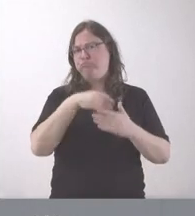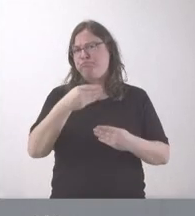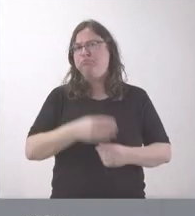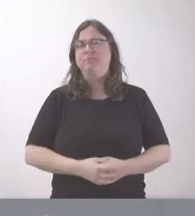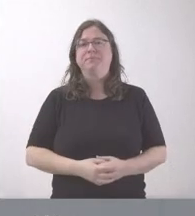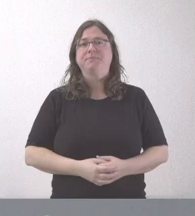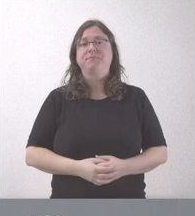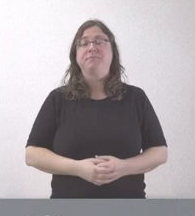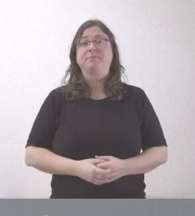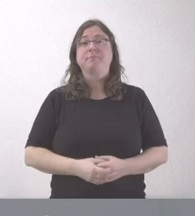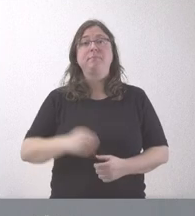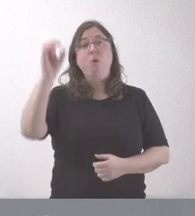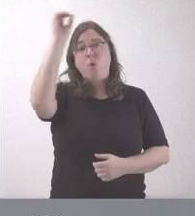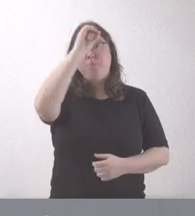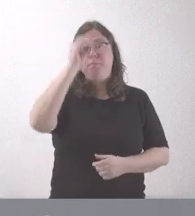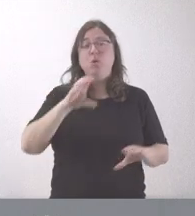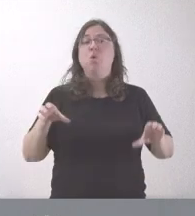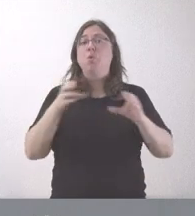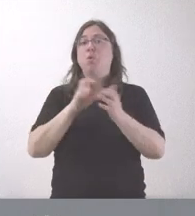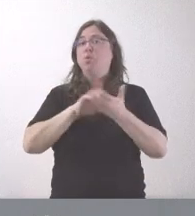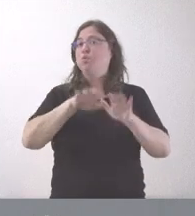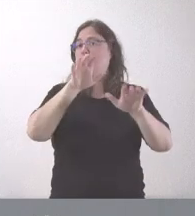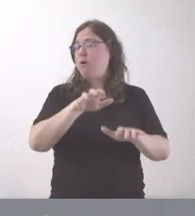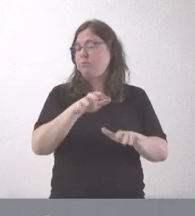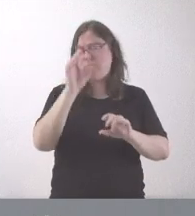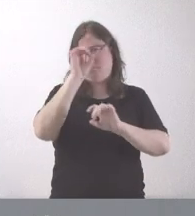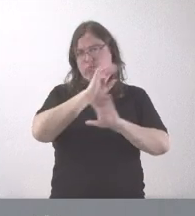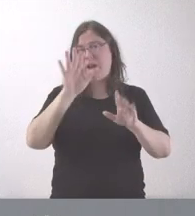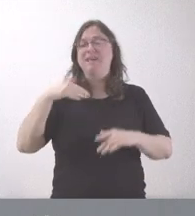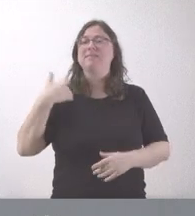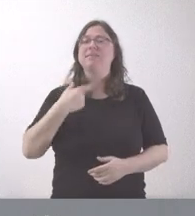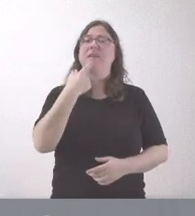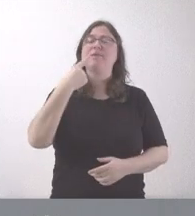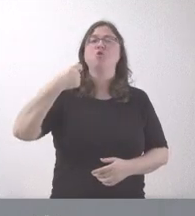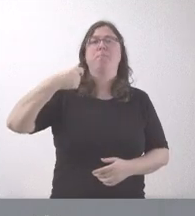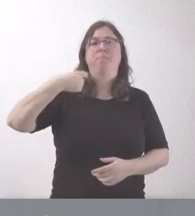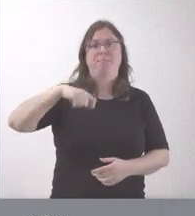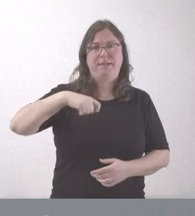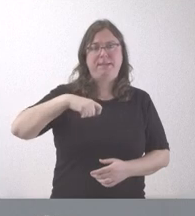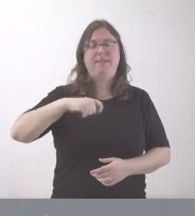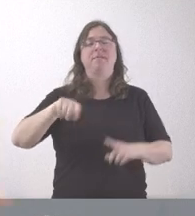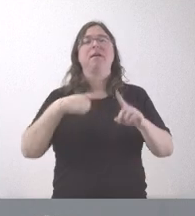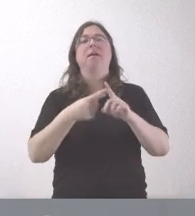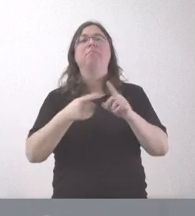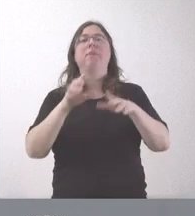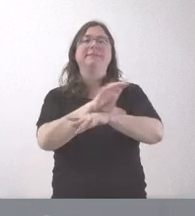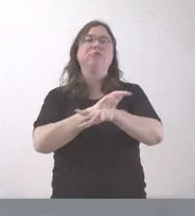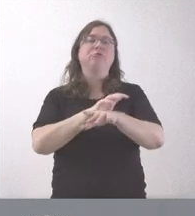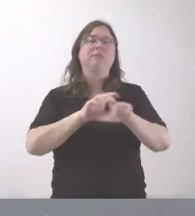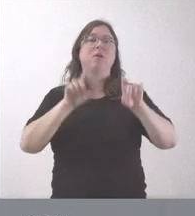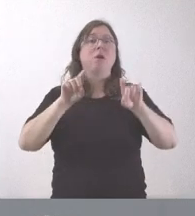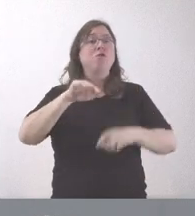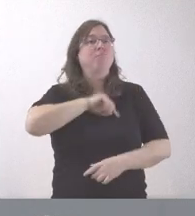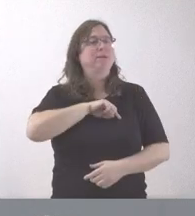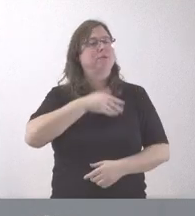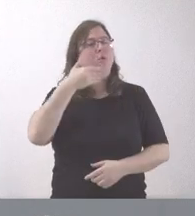Pues, la posición de la Junta está muy clara. La manifestó el presidente de la Junta de Castilla y León, la manifestó la consejera de Educación y nosotros estamos muy orgullosos de las